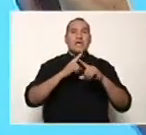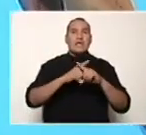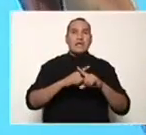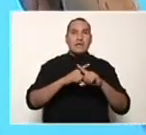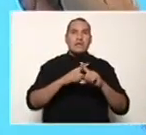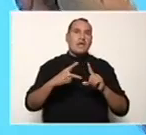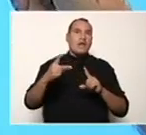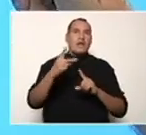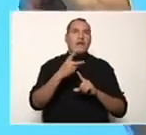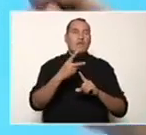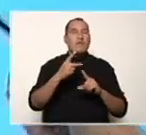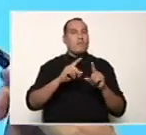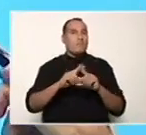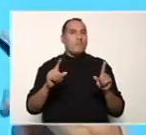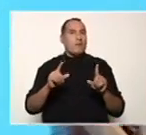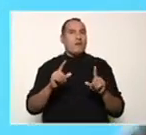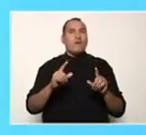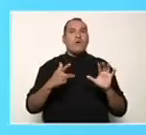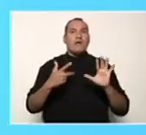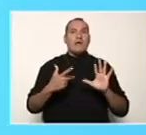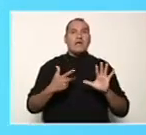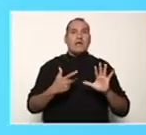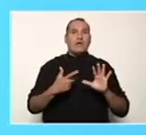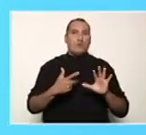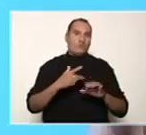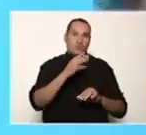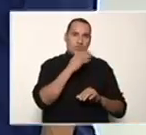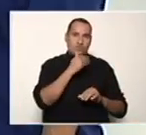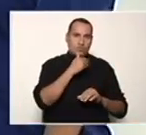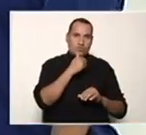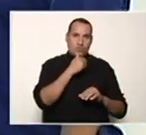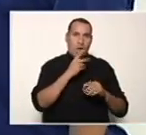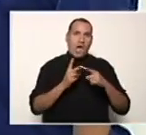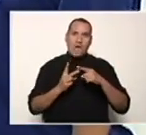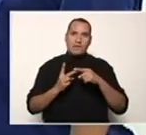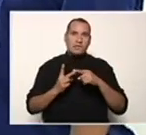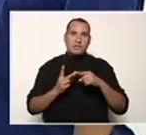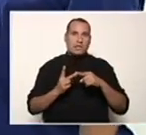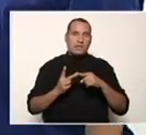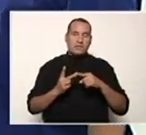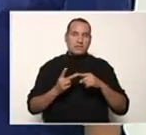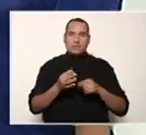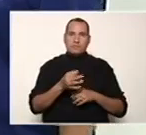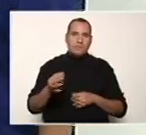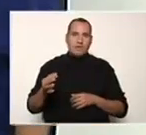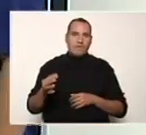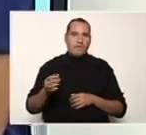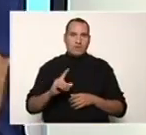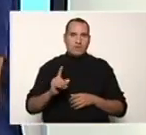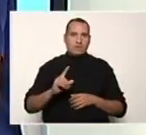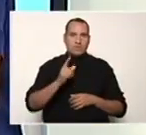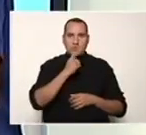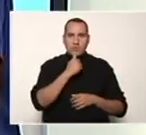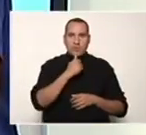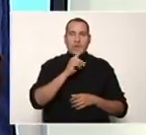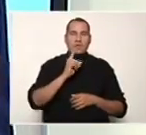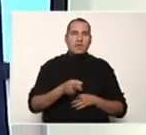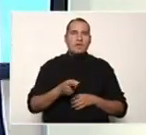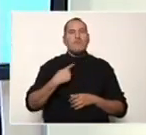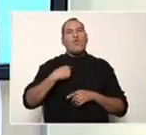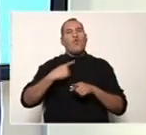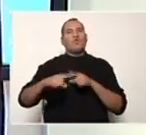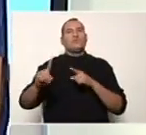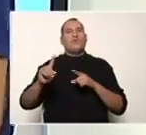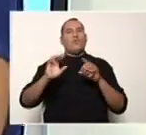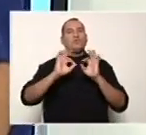x, pero el 8 no tiene cuadrado perfecto. Lo tenemos que hacer por este método. ¿Cómo lo